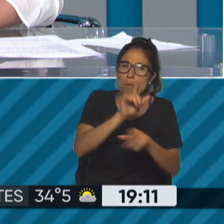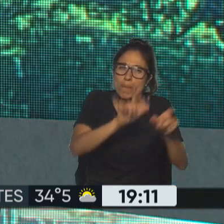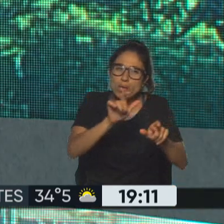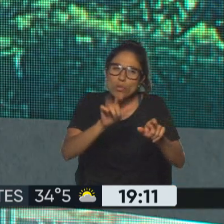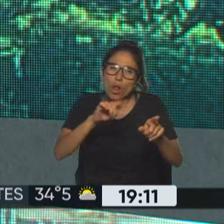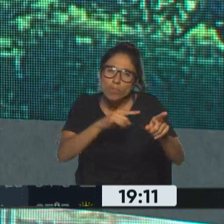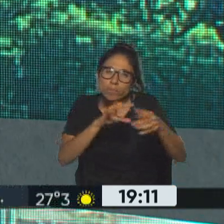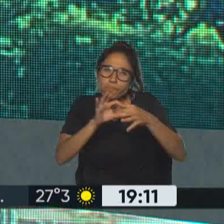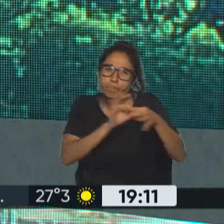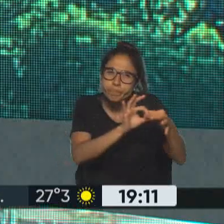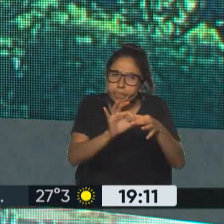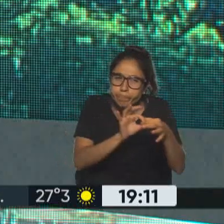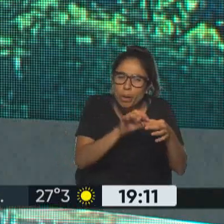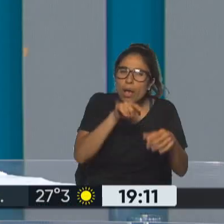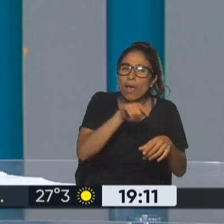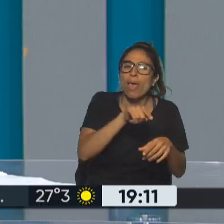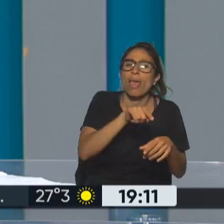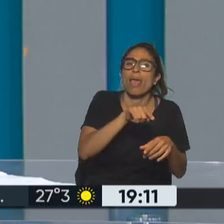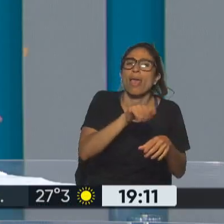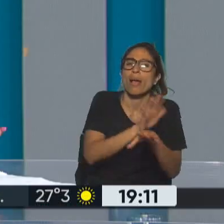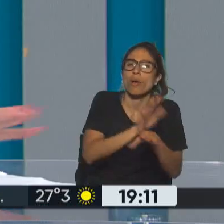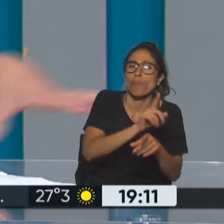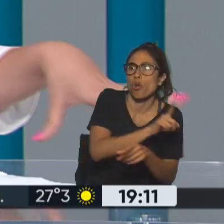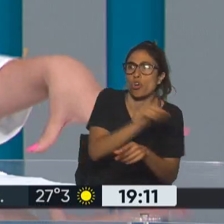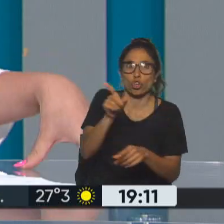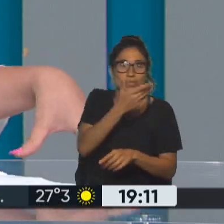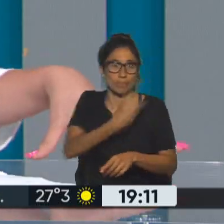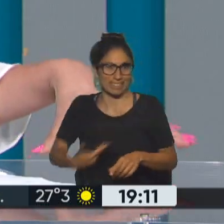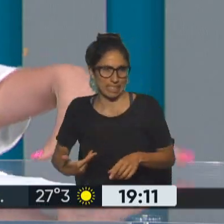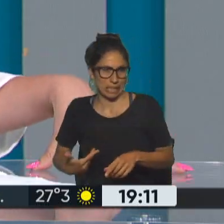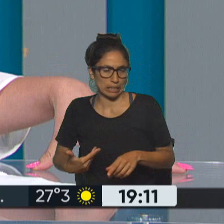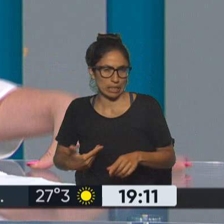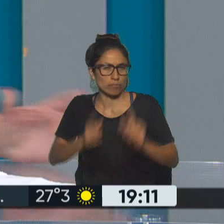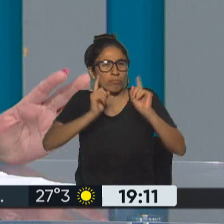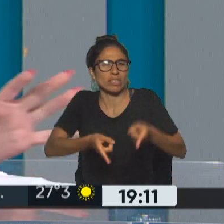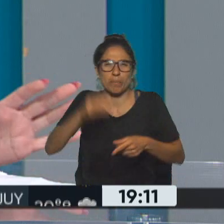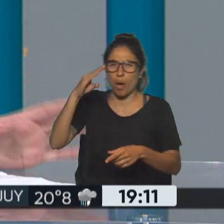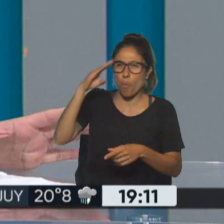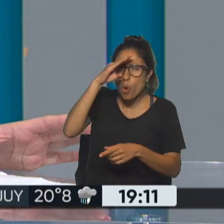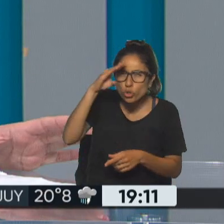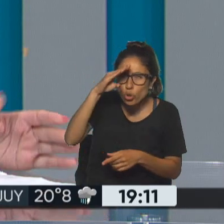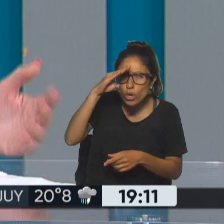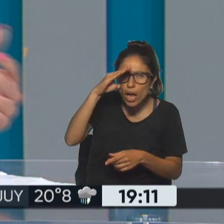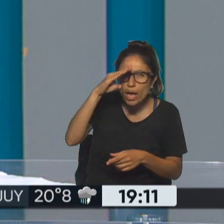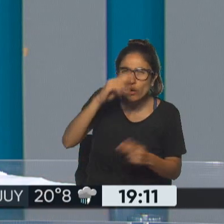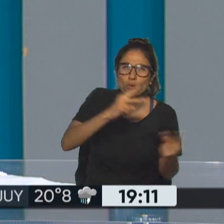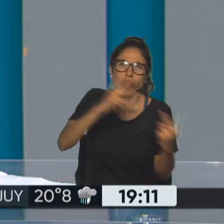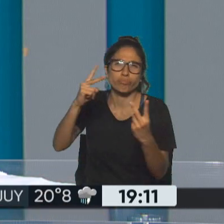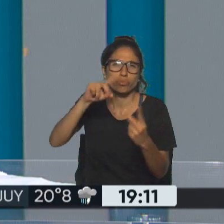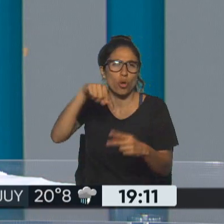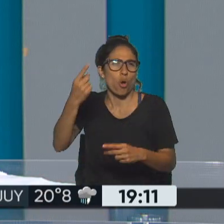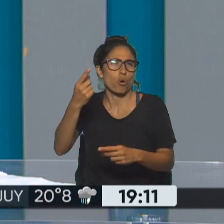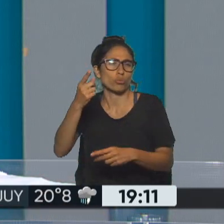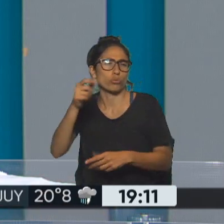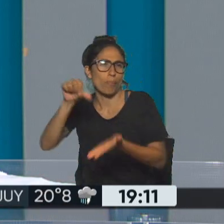traspaso de poder claro pero además lo vivieron un poco como un abandono el hecho de que se vaya del país por eso sorprendió diría yo el hecho